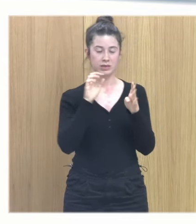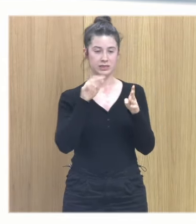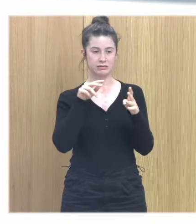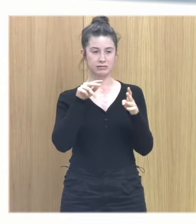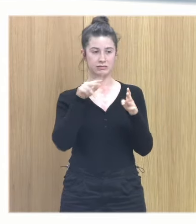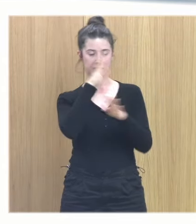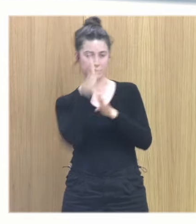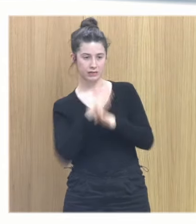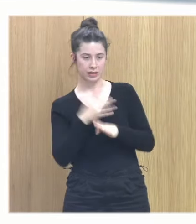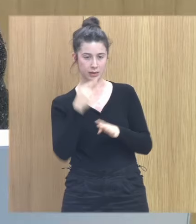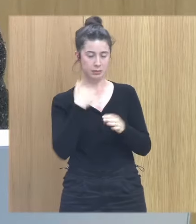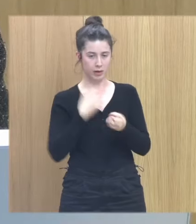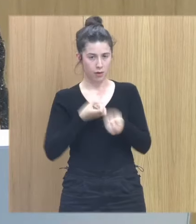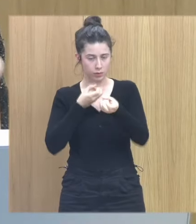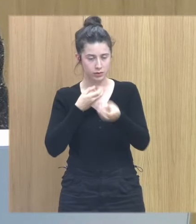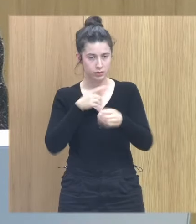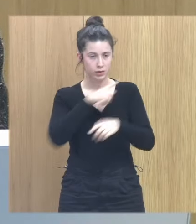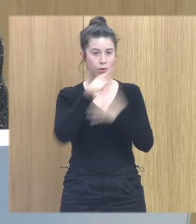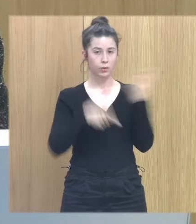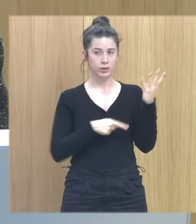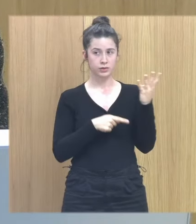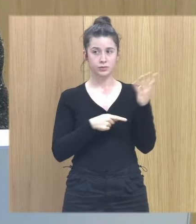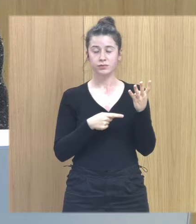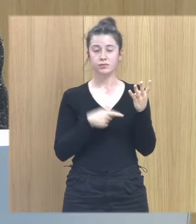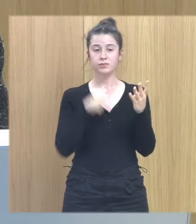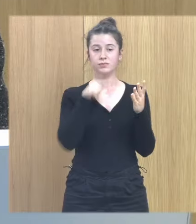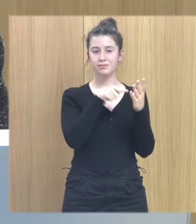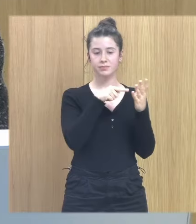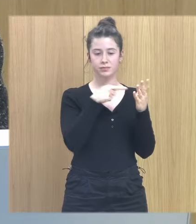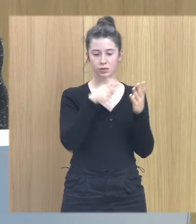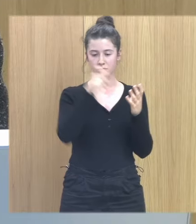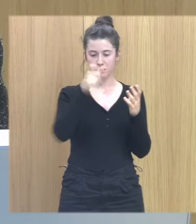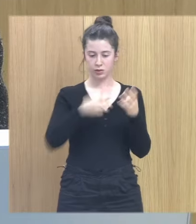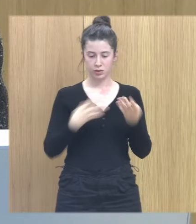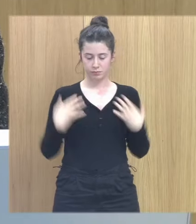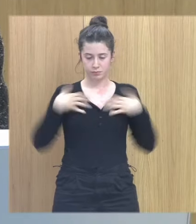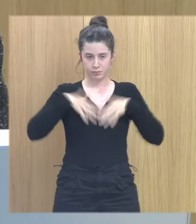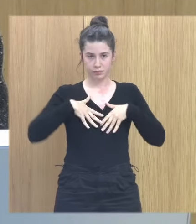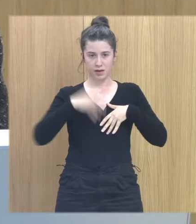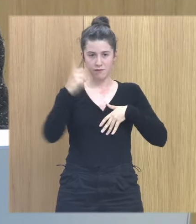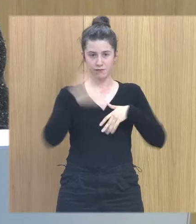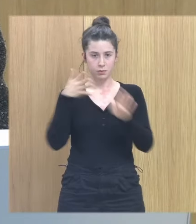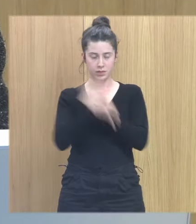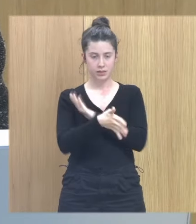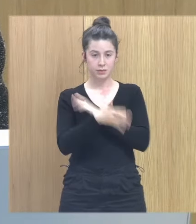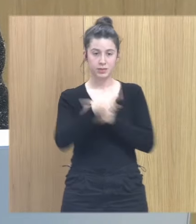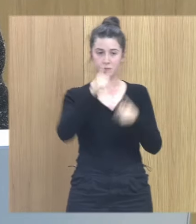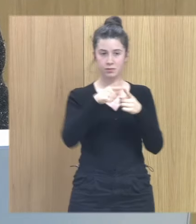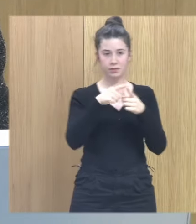tal pero os las cuento son cuatro cosas con las que uno se queda batallando toda la vida la primera es el terror